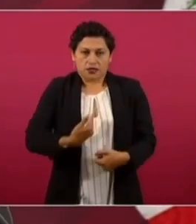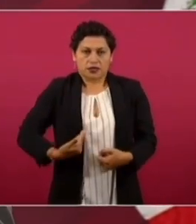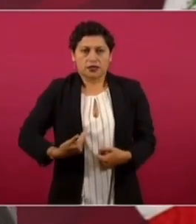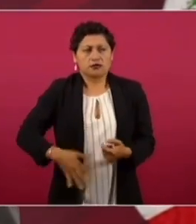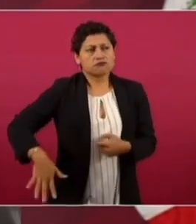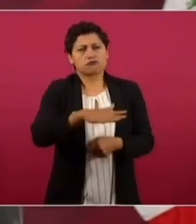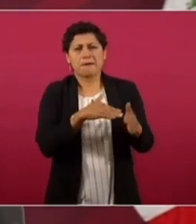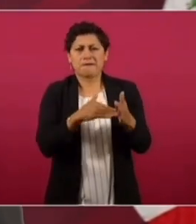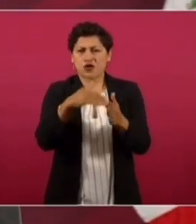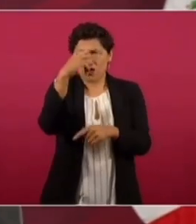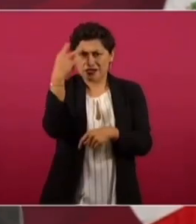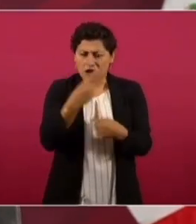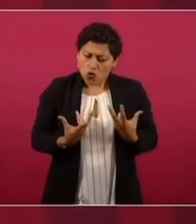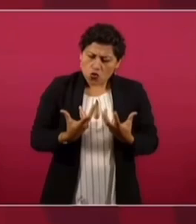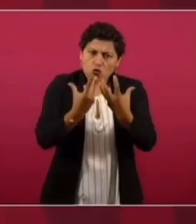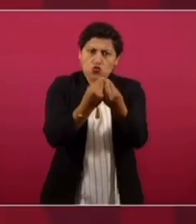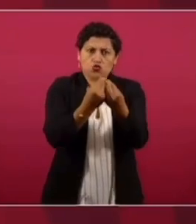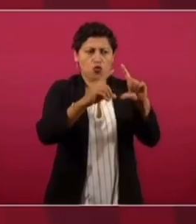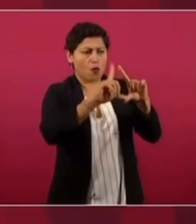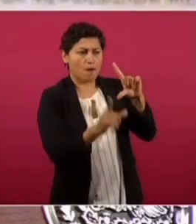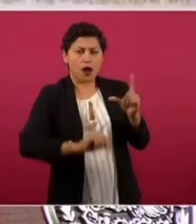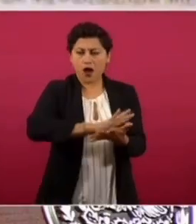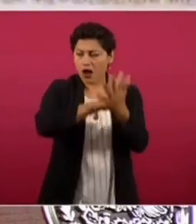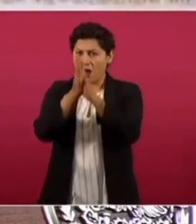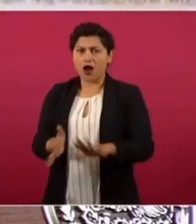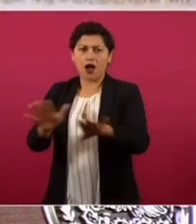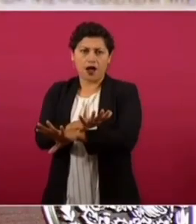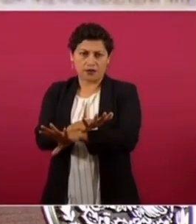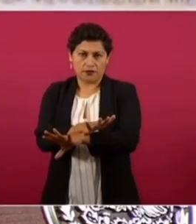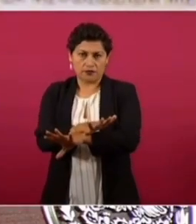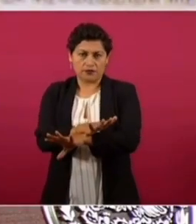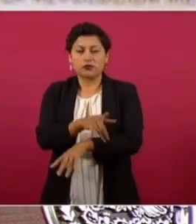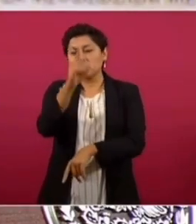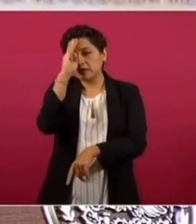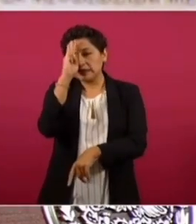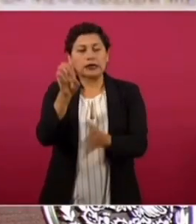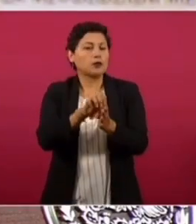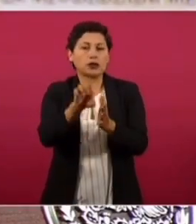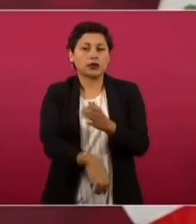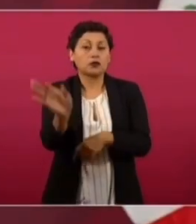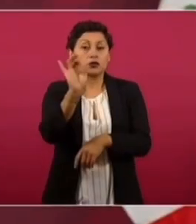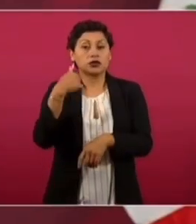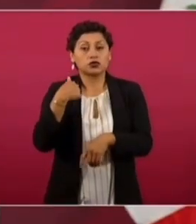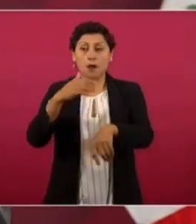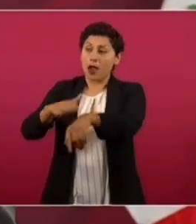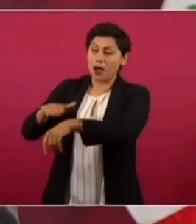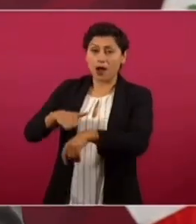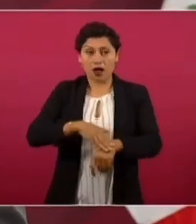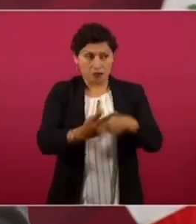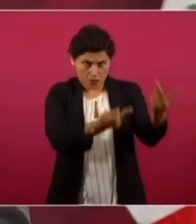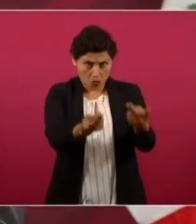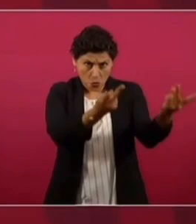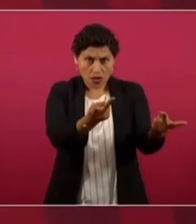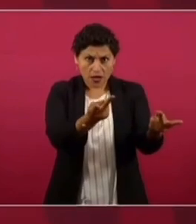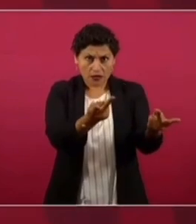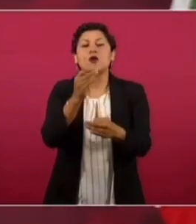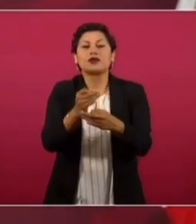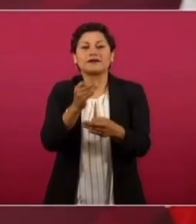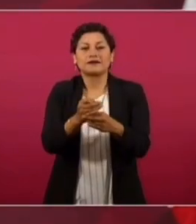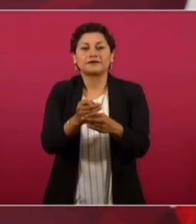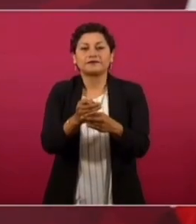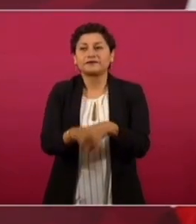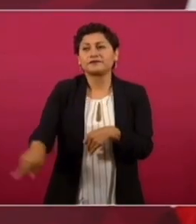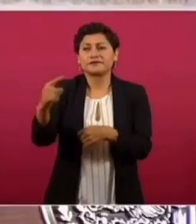millones de mexicanos, un proceso de transformación. Si yo no convoco esa consulta, ahora estarían